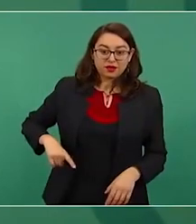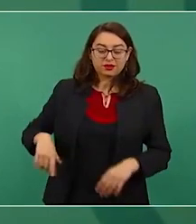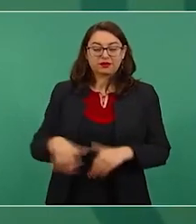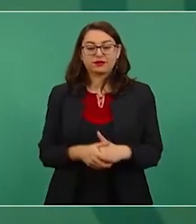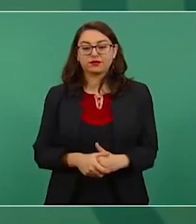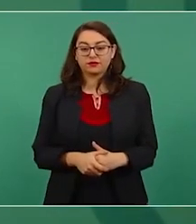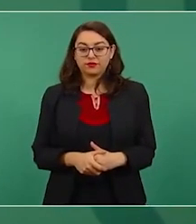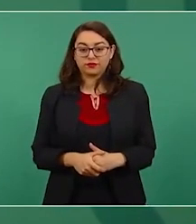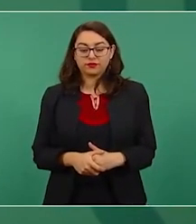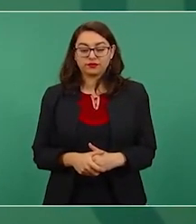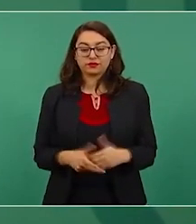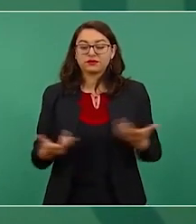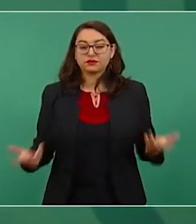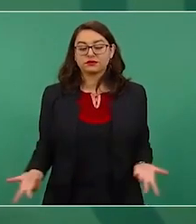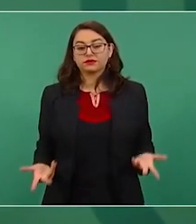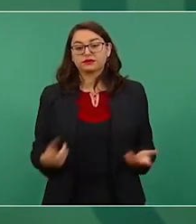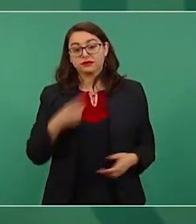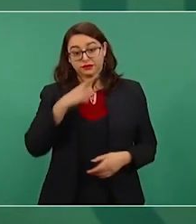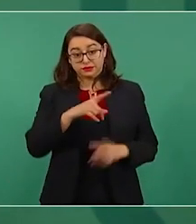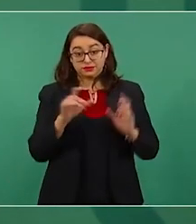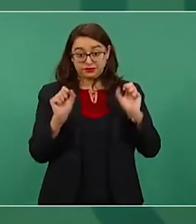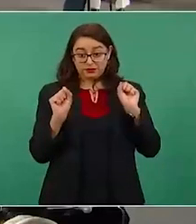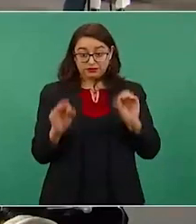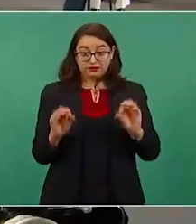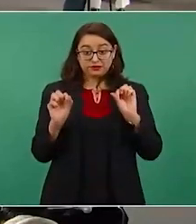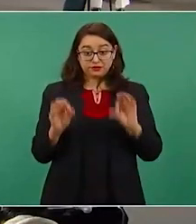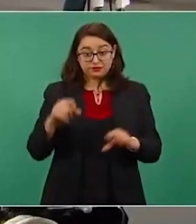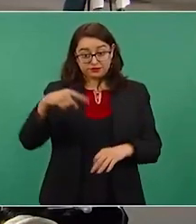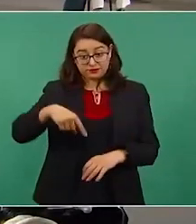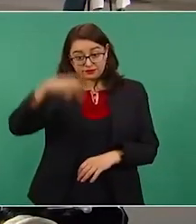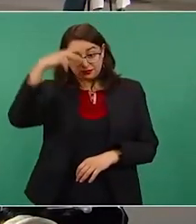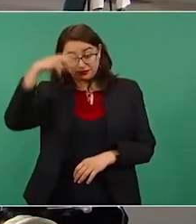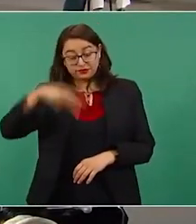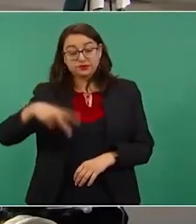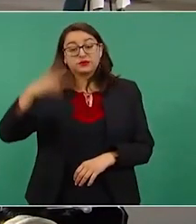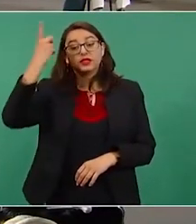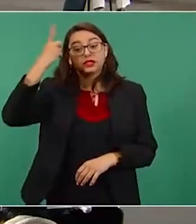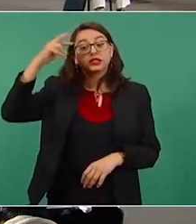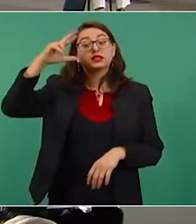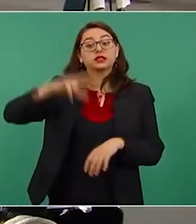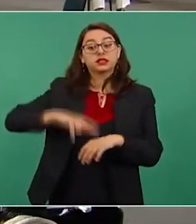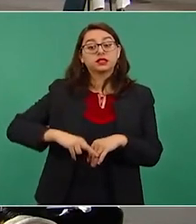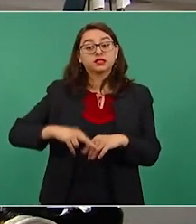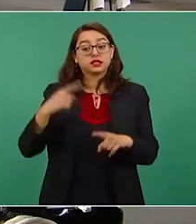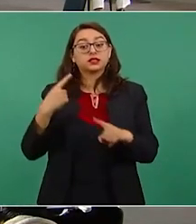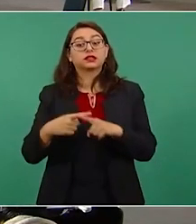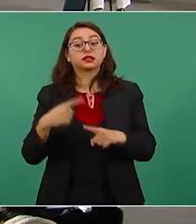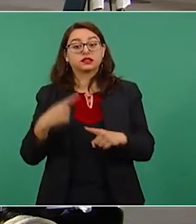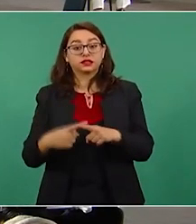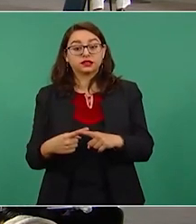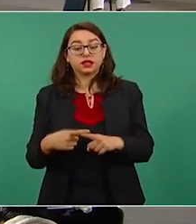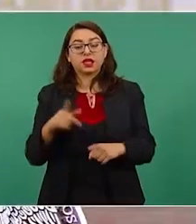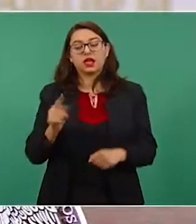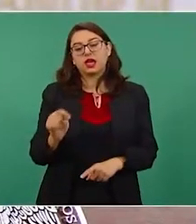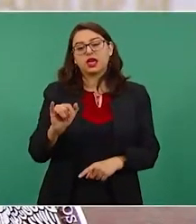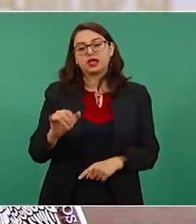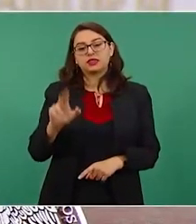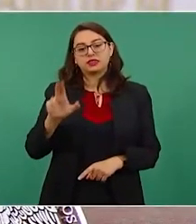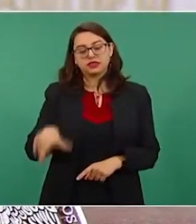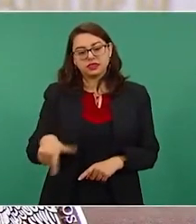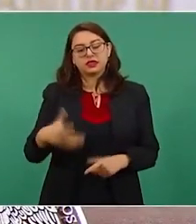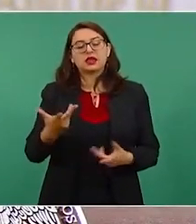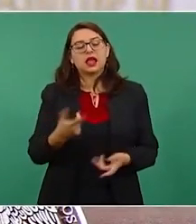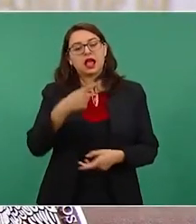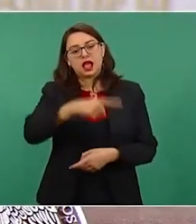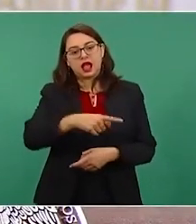La oficina del World Justice Project en México es dirigida por Tim Kessler, quien ha